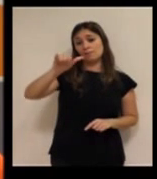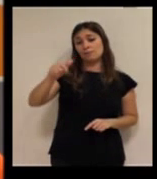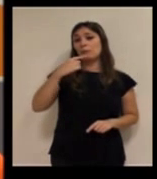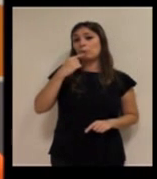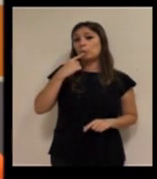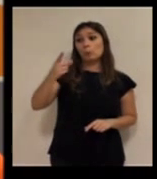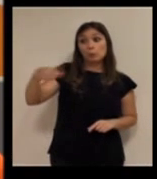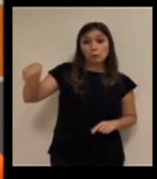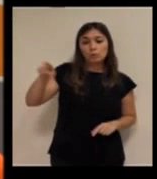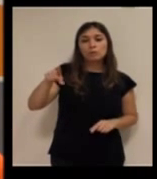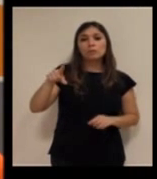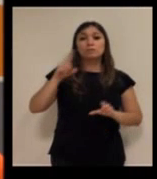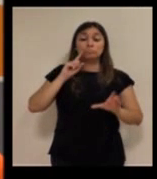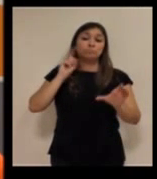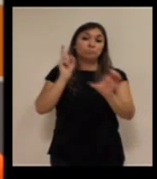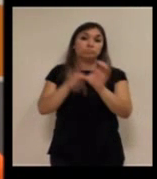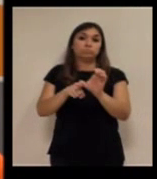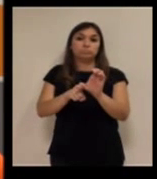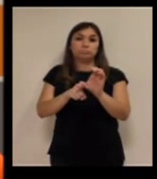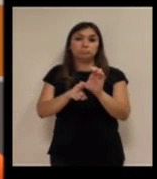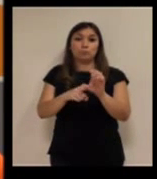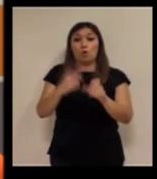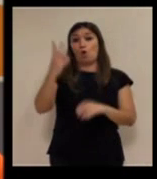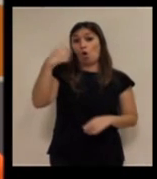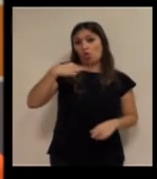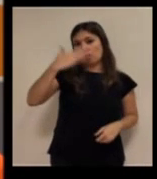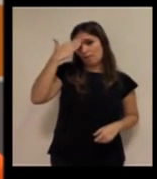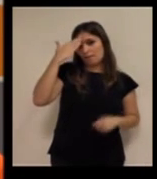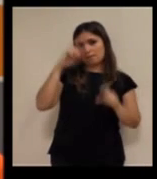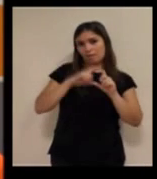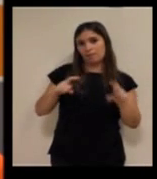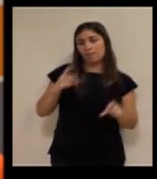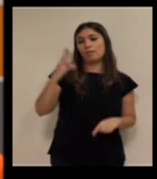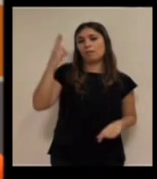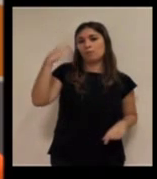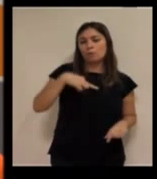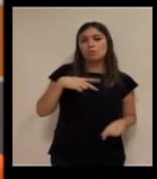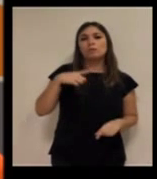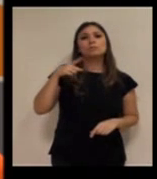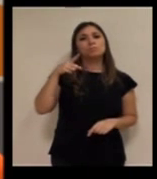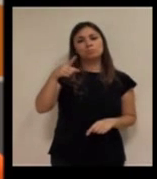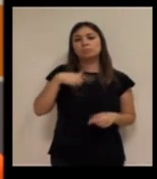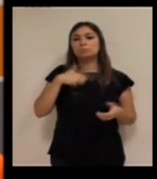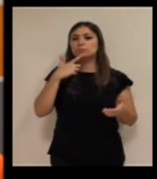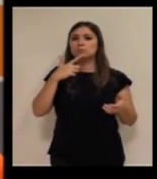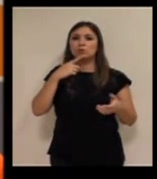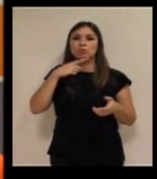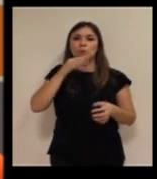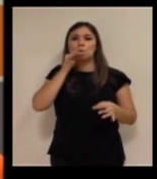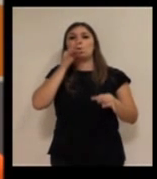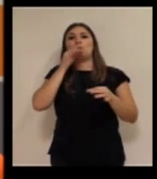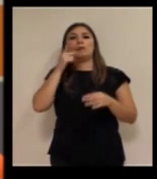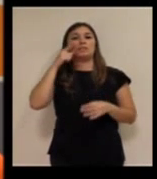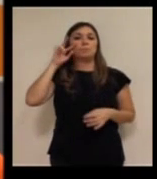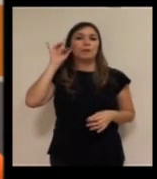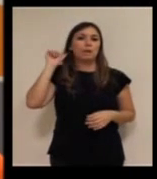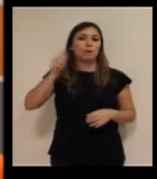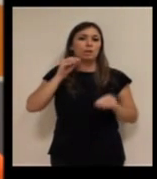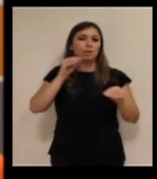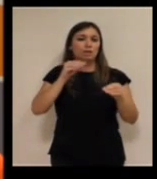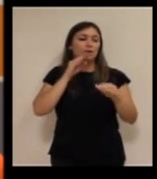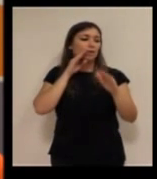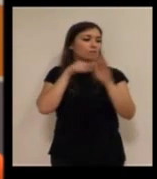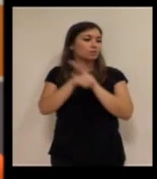que ellos al pertenecer a la ONCE realmente pueden también beneficiarse de toda la experiencia